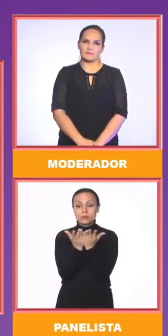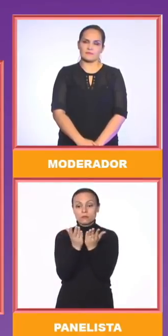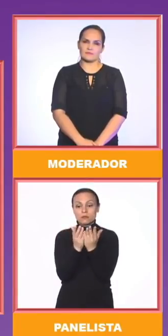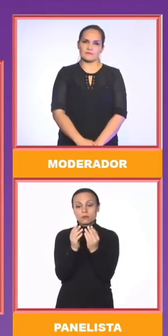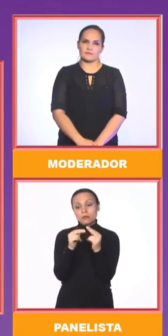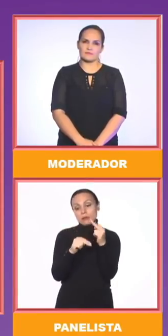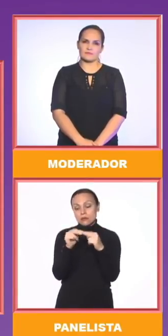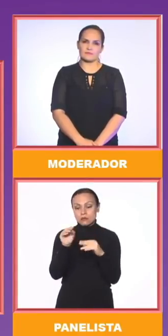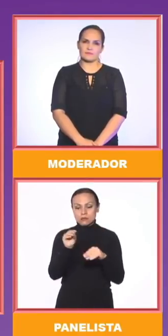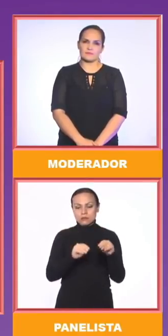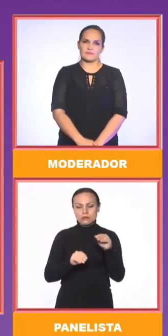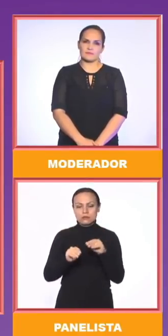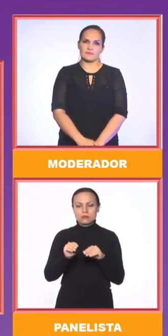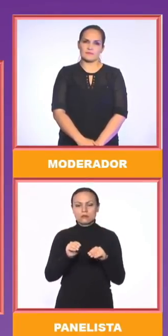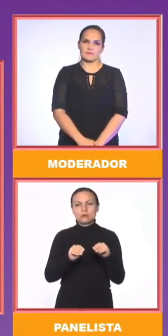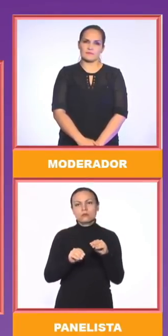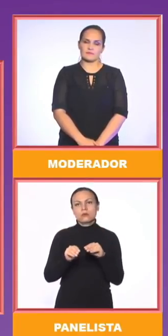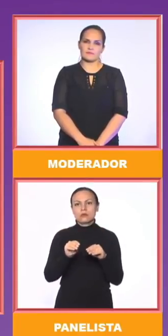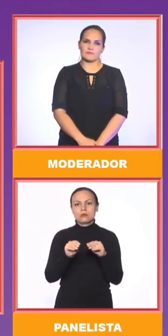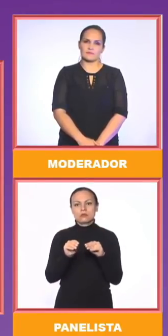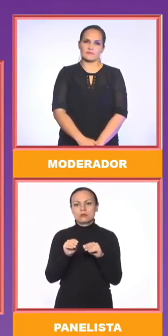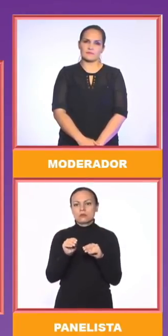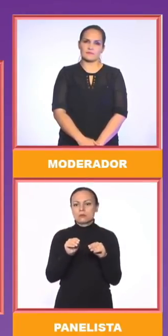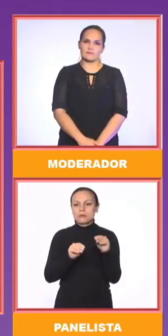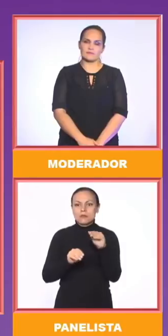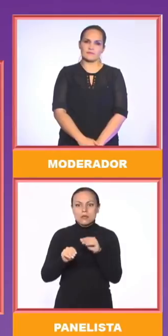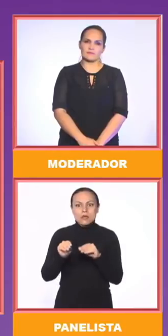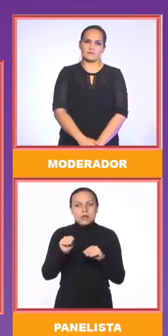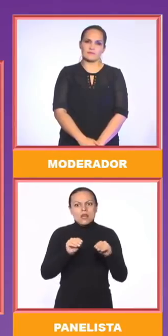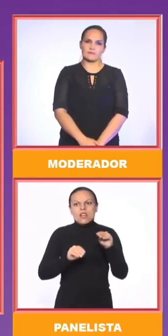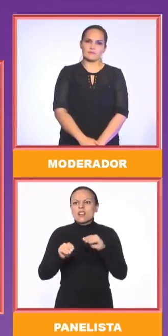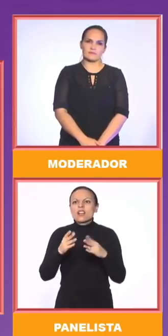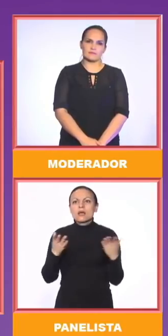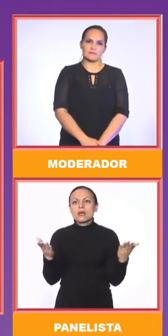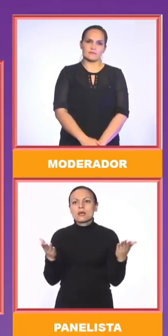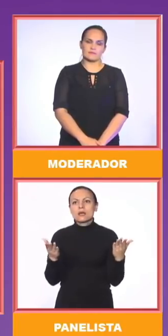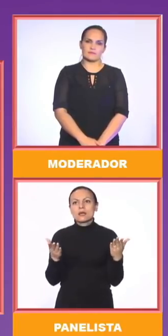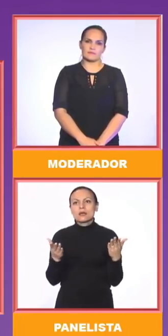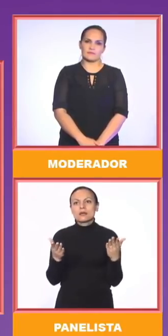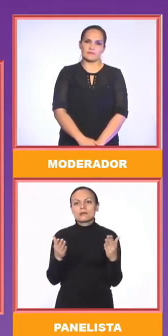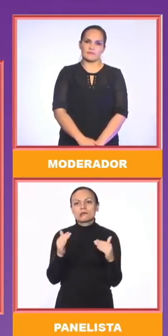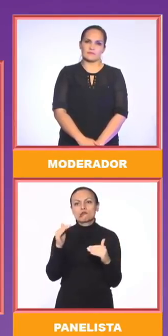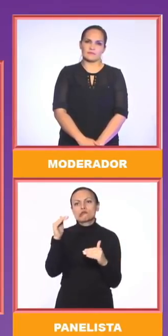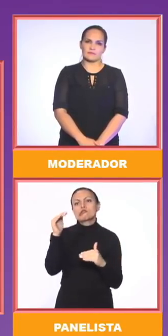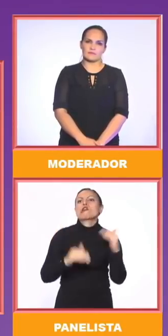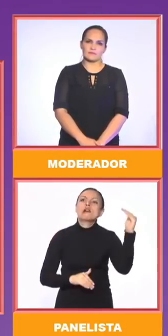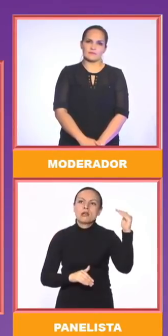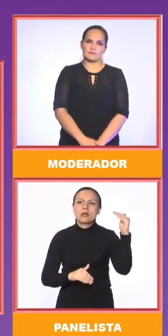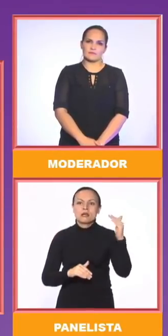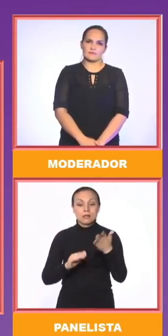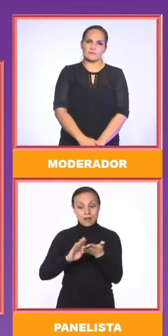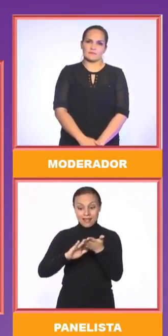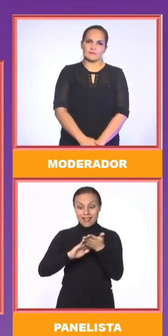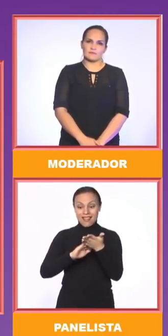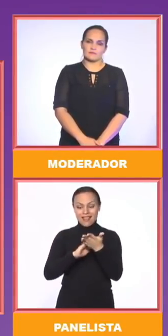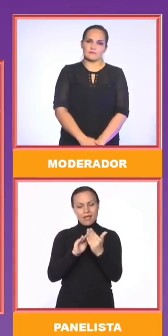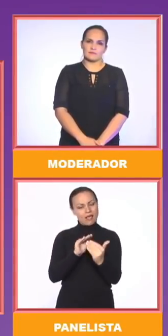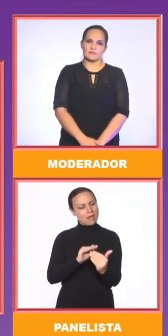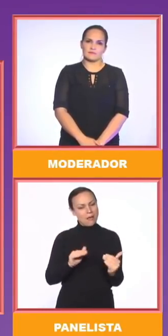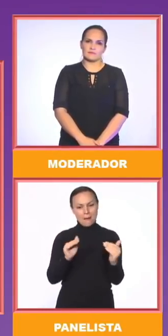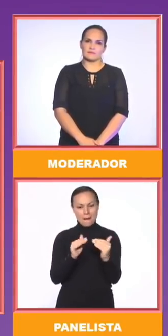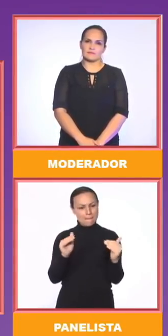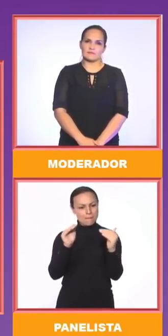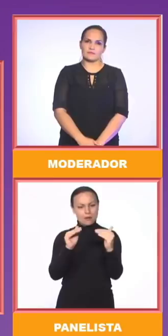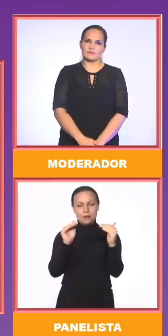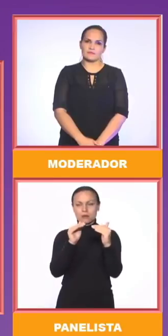agrava, no disminuye, agrava las inequidades en el país. O mientras no